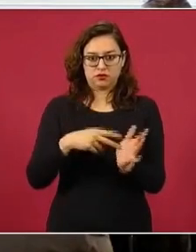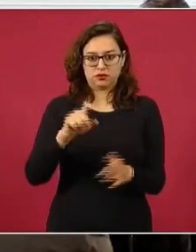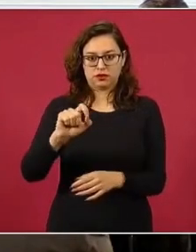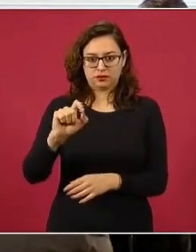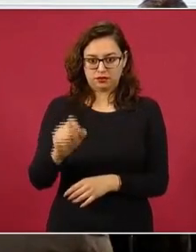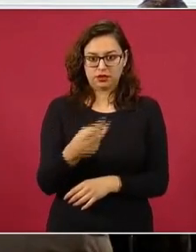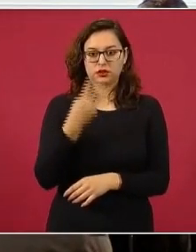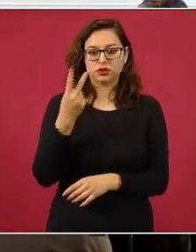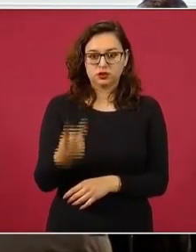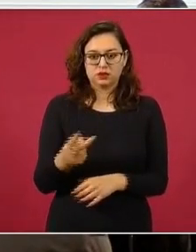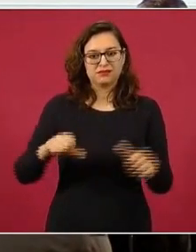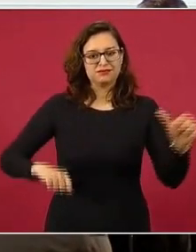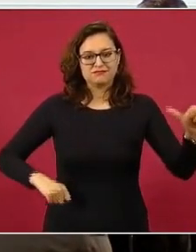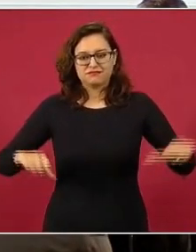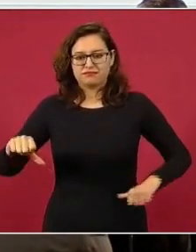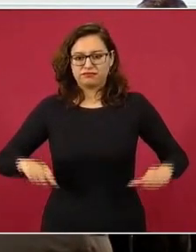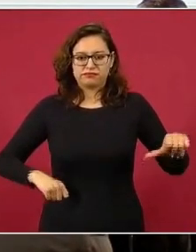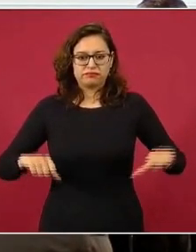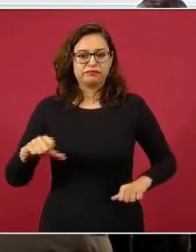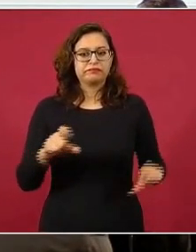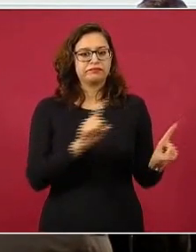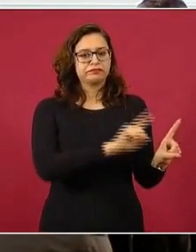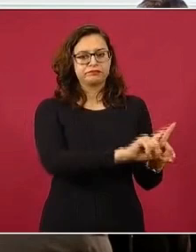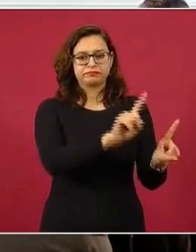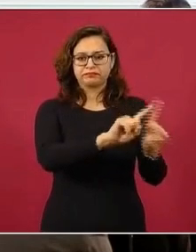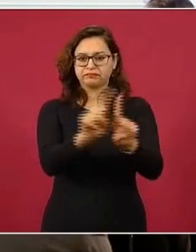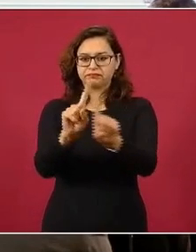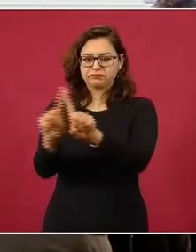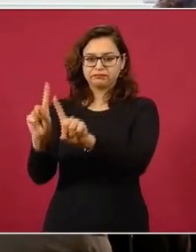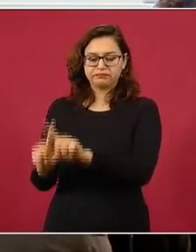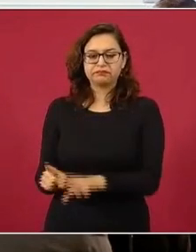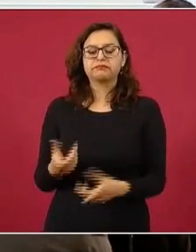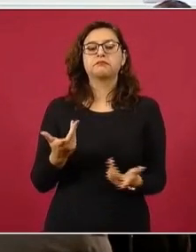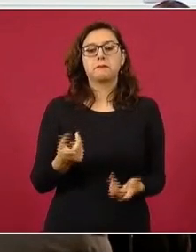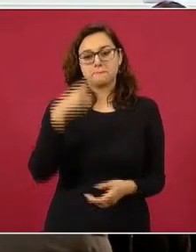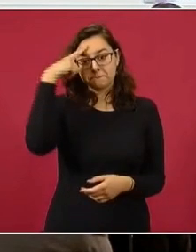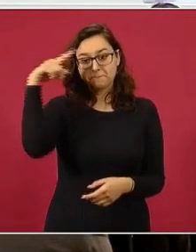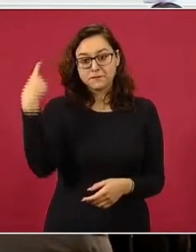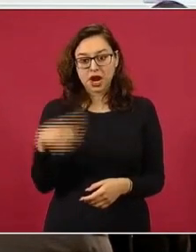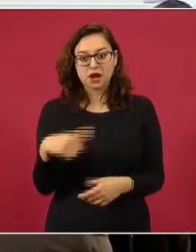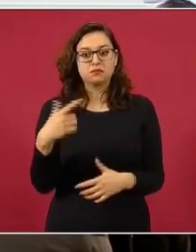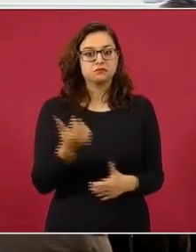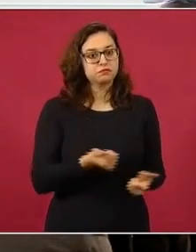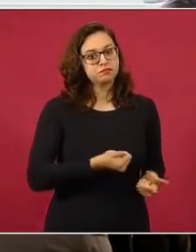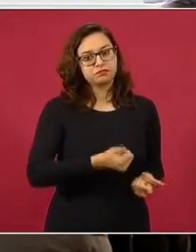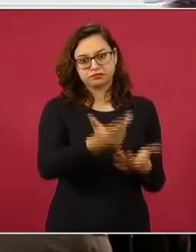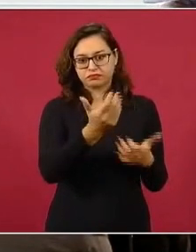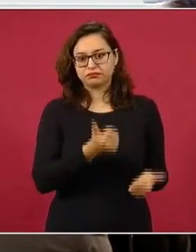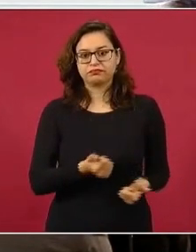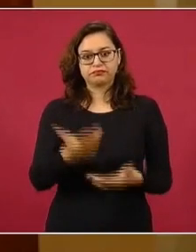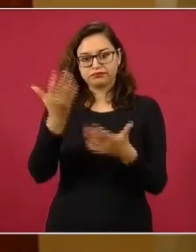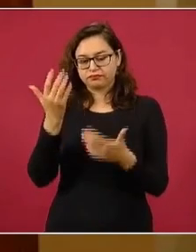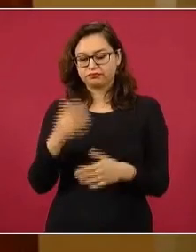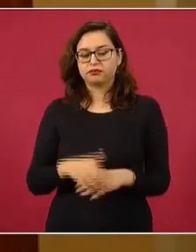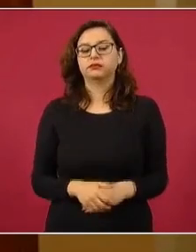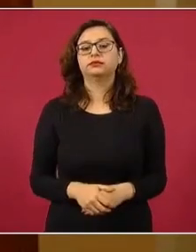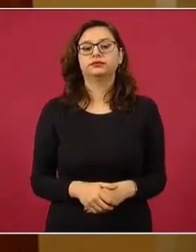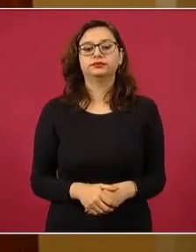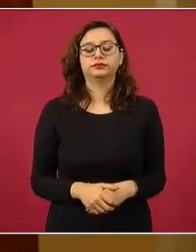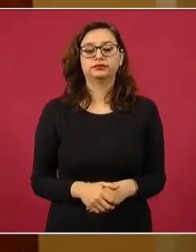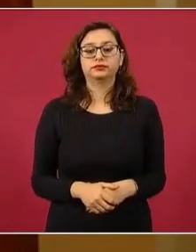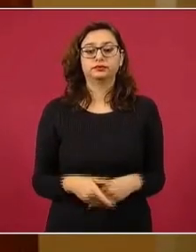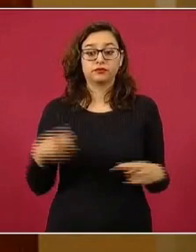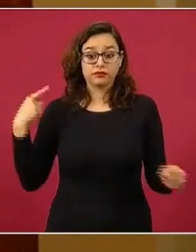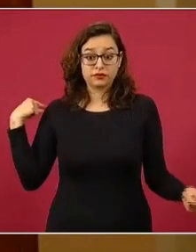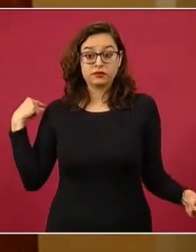todas las actividades que se han realizado para poder llevar a los estados las vacunas que se requieren. durante este